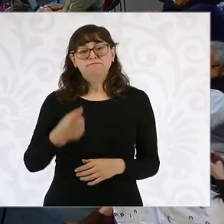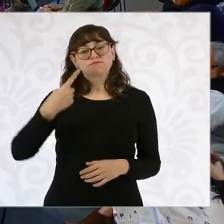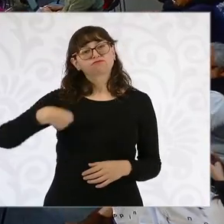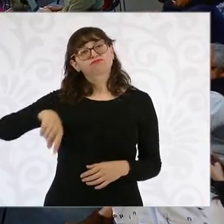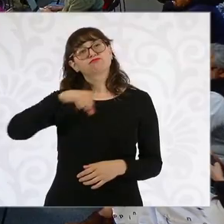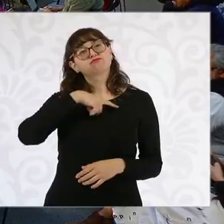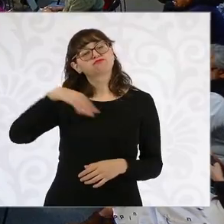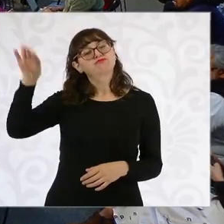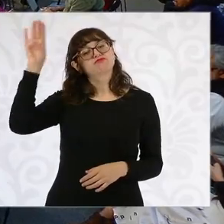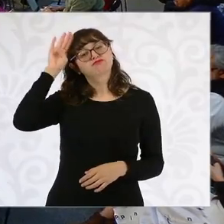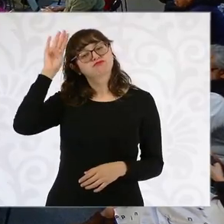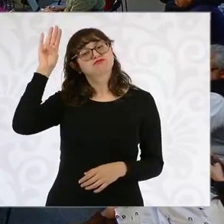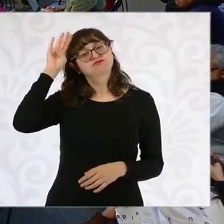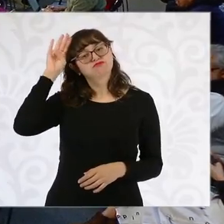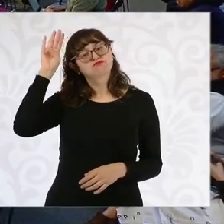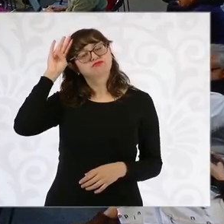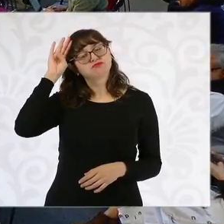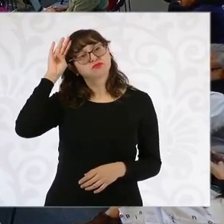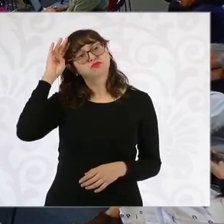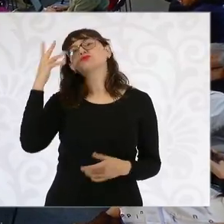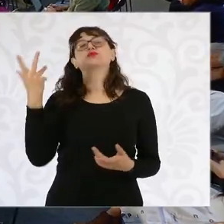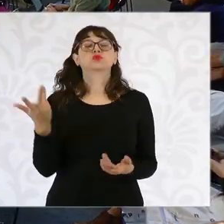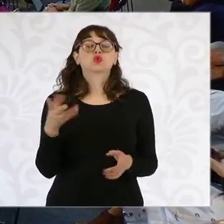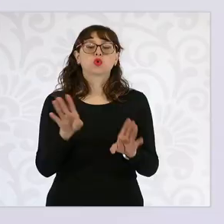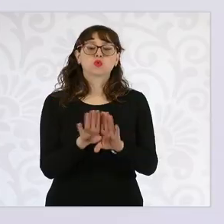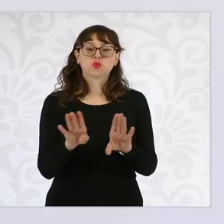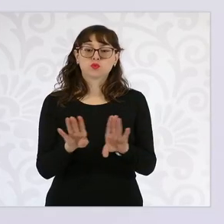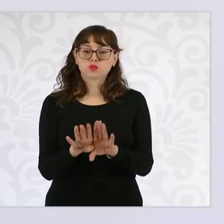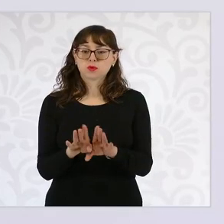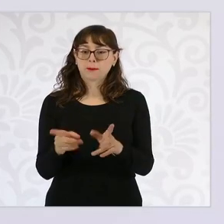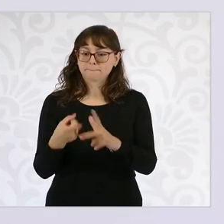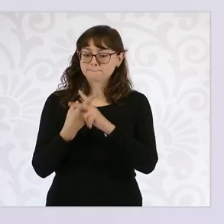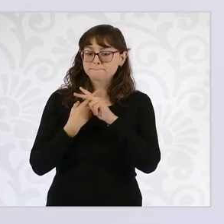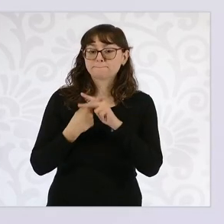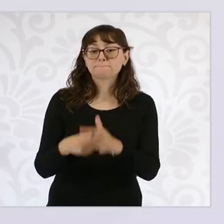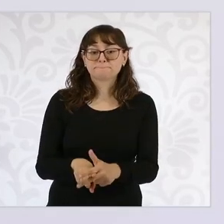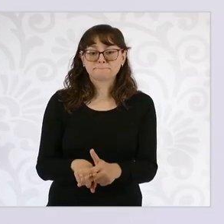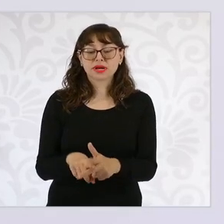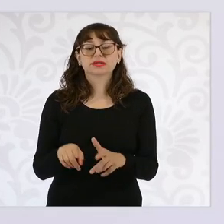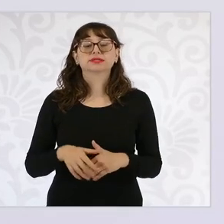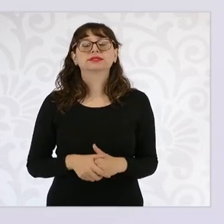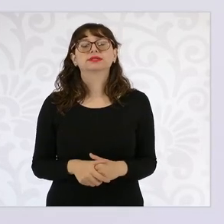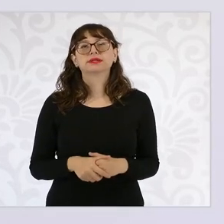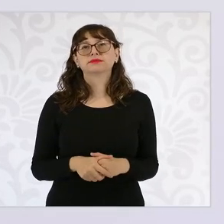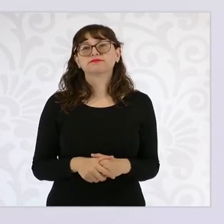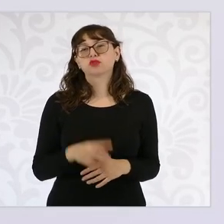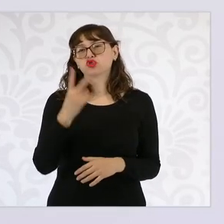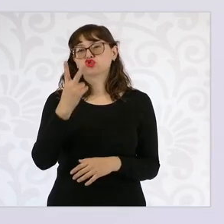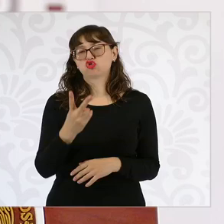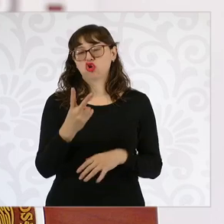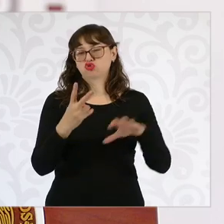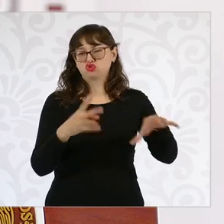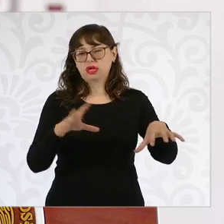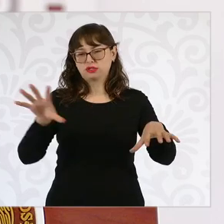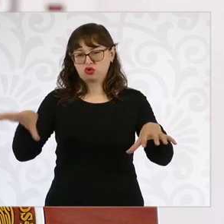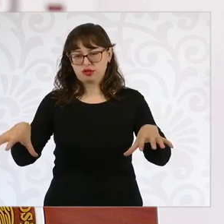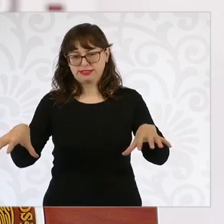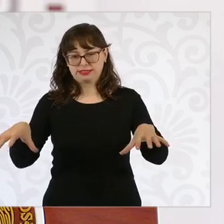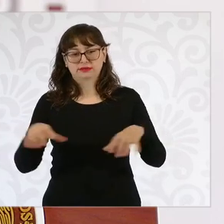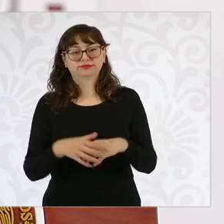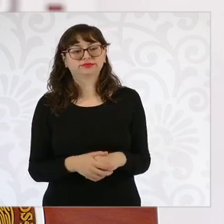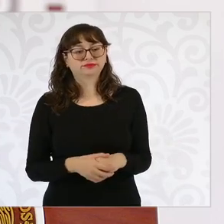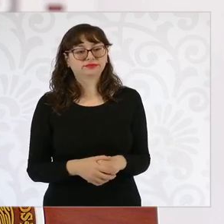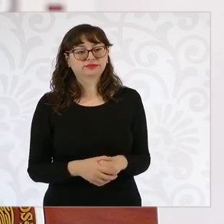en particular en el inicio a dos poblaciones. Una es la población de mujeres que han